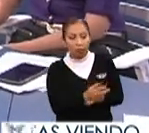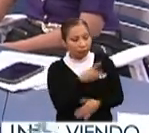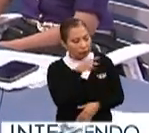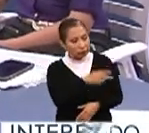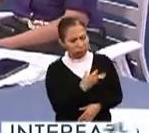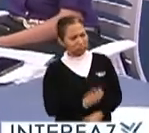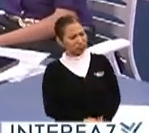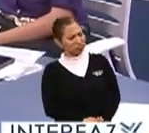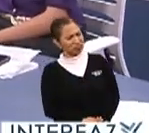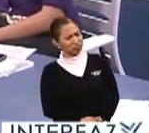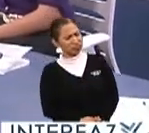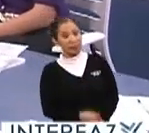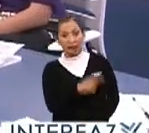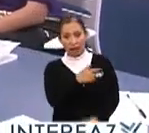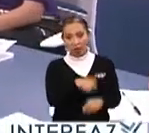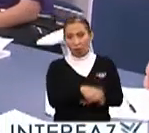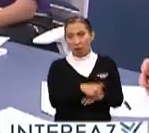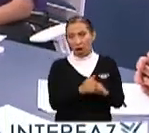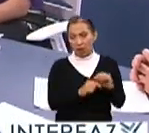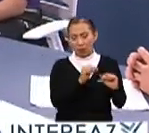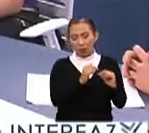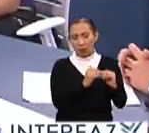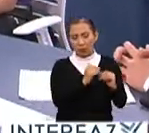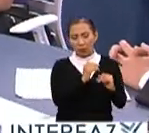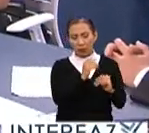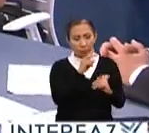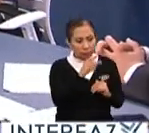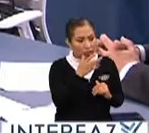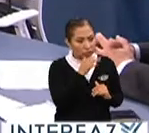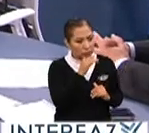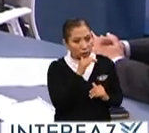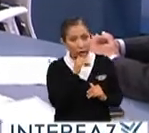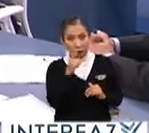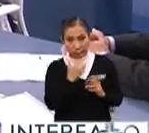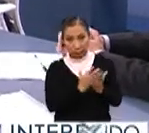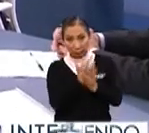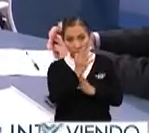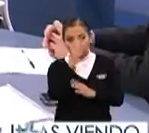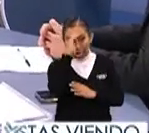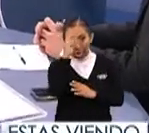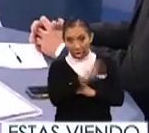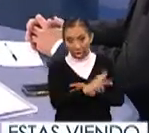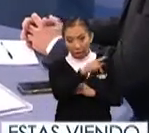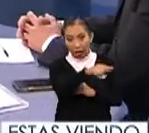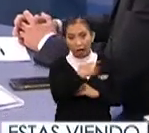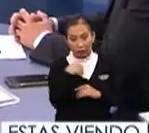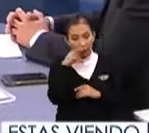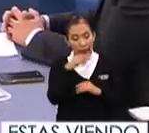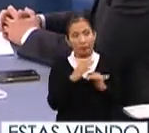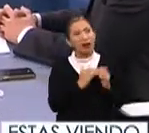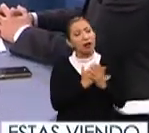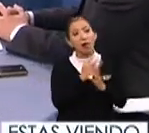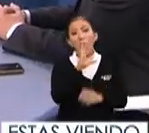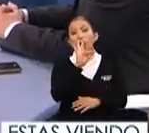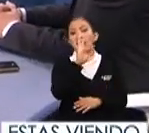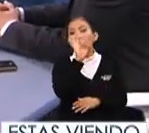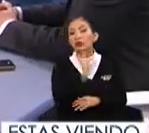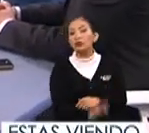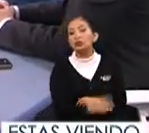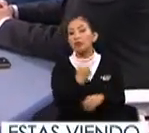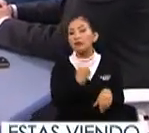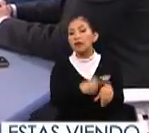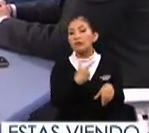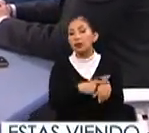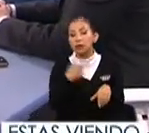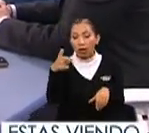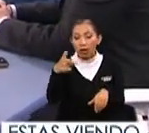la cifra en cómo va avanzando este porcentaje es alarmante. Ya hemos logrado alcanzar cerca de 40% de